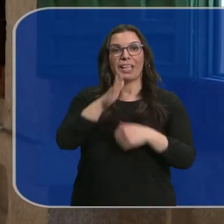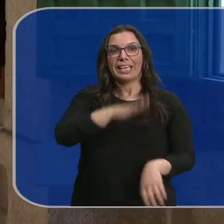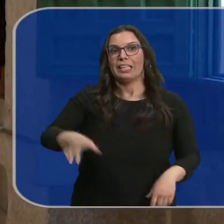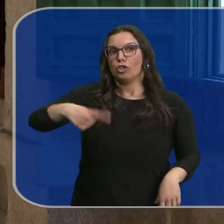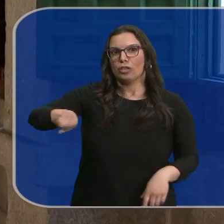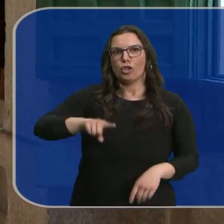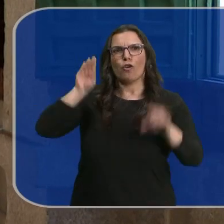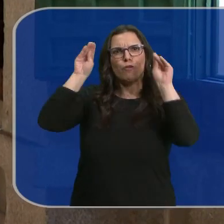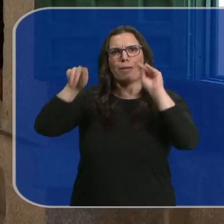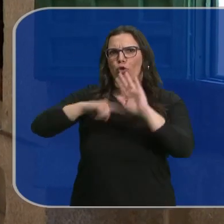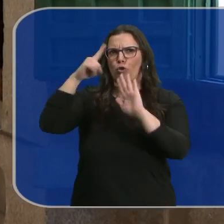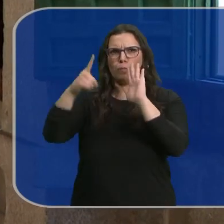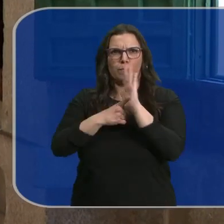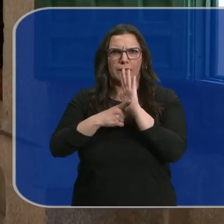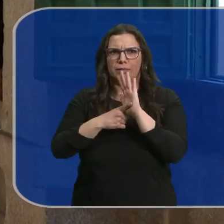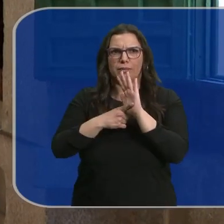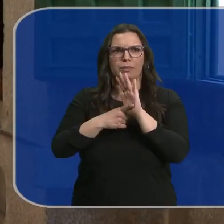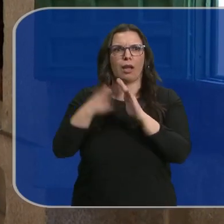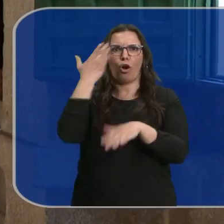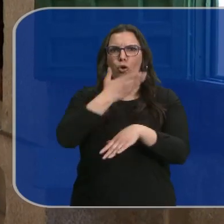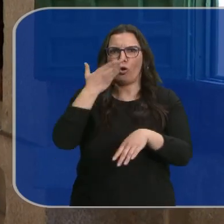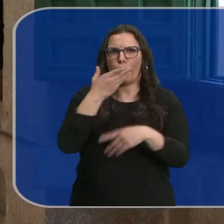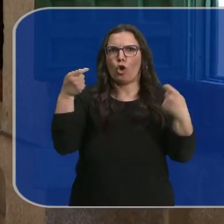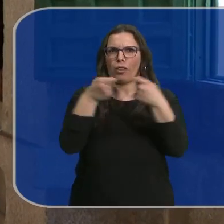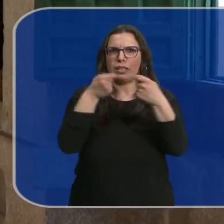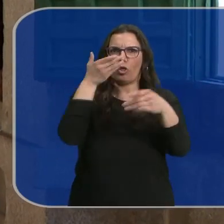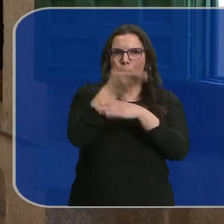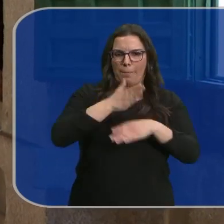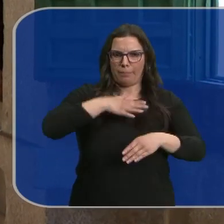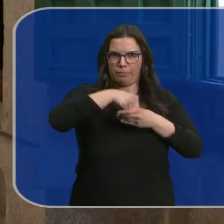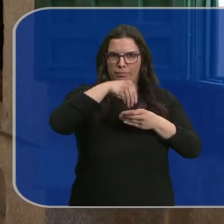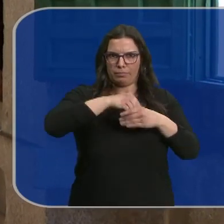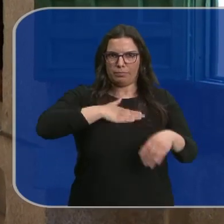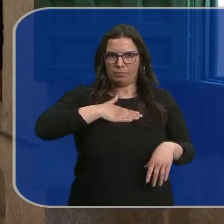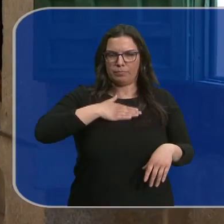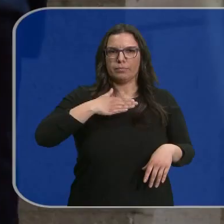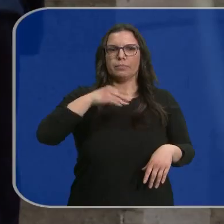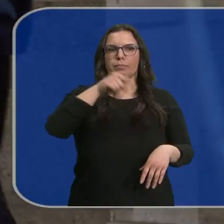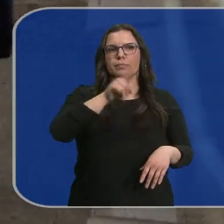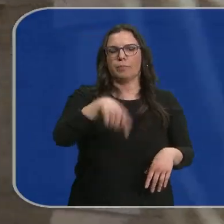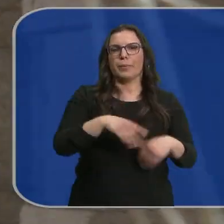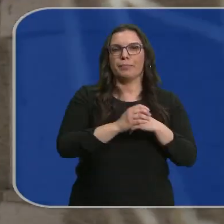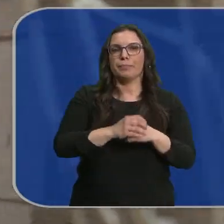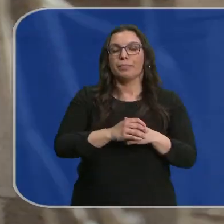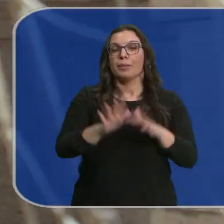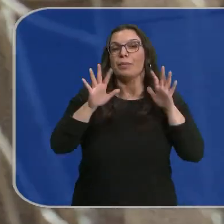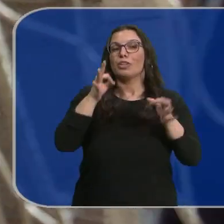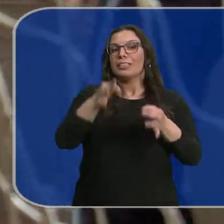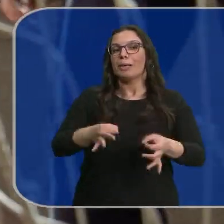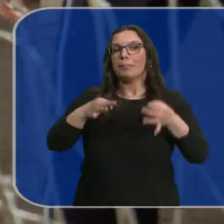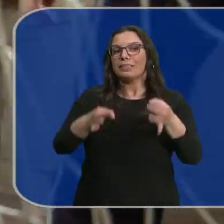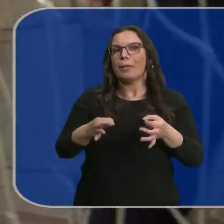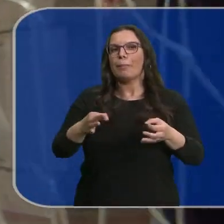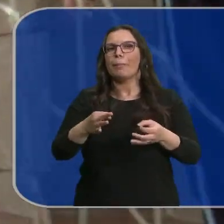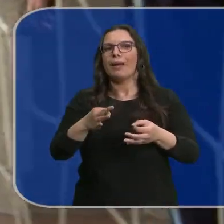tienen una formación integral, es decir, van a un colegio concertado que tenemos aquí, también en el mismo monasterio. Eso sí, siempre sacando un hueco